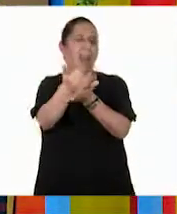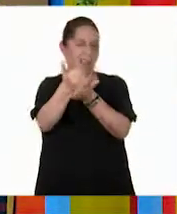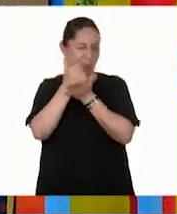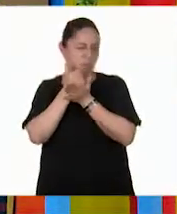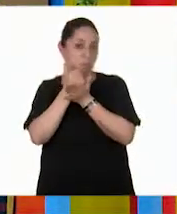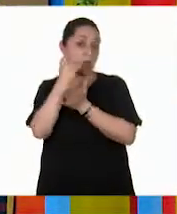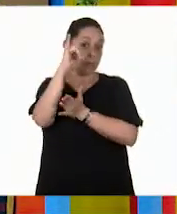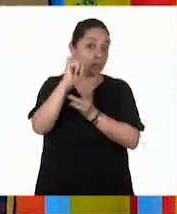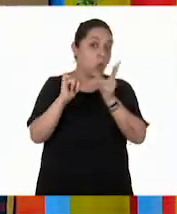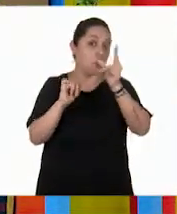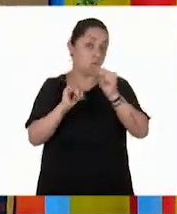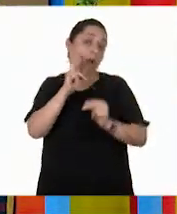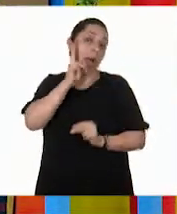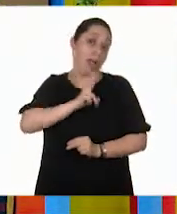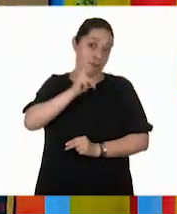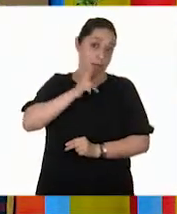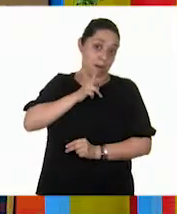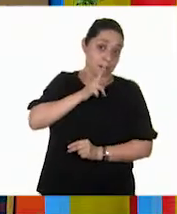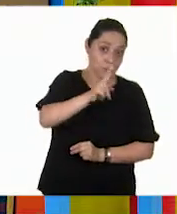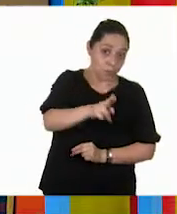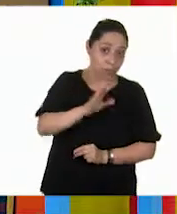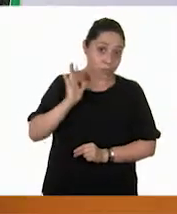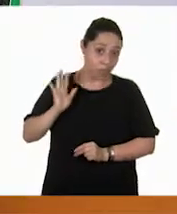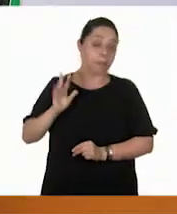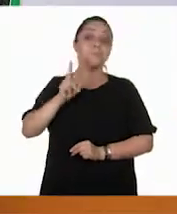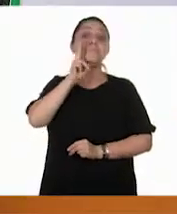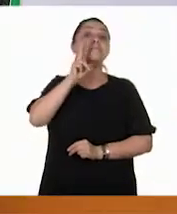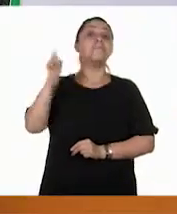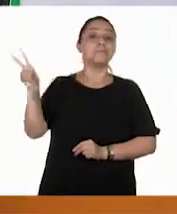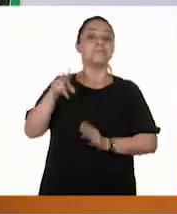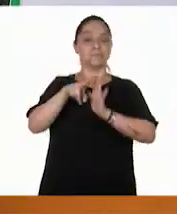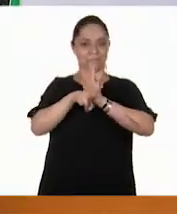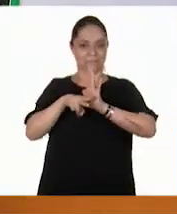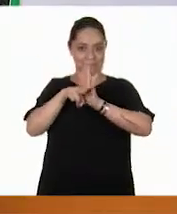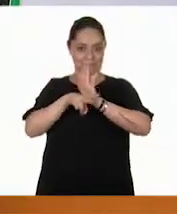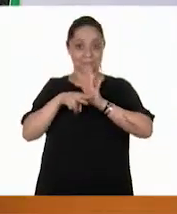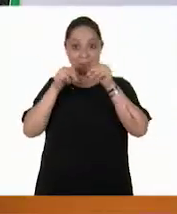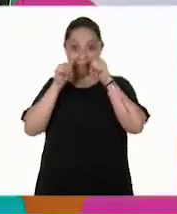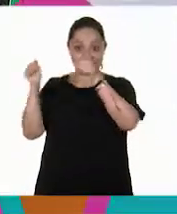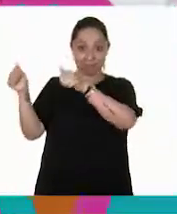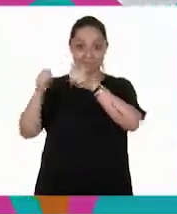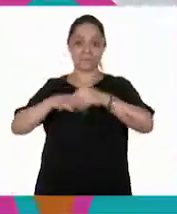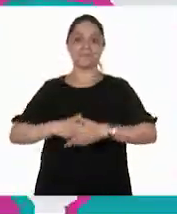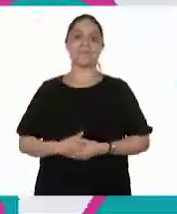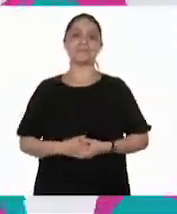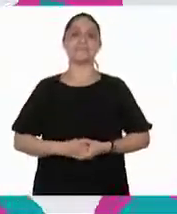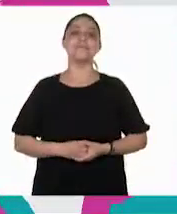corroborar esta respuesta que Pepe nos dio. ¿Te parece? Sí, claro. Vamos a ver el siguiente video. Atentos. A ver.